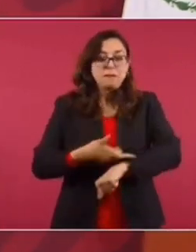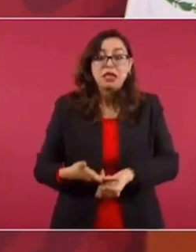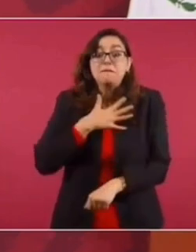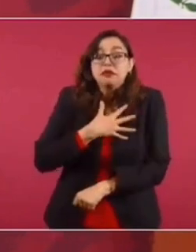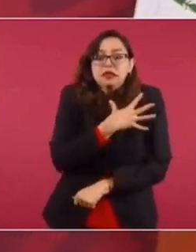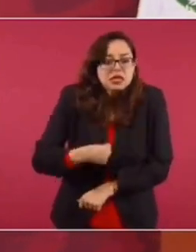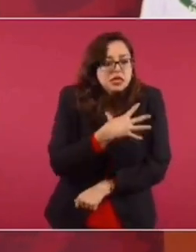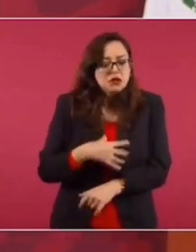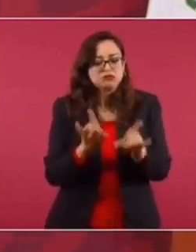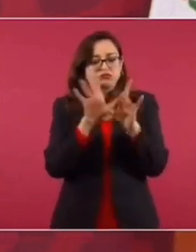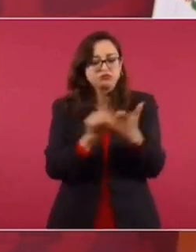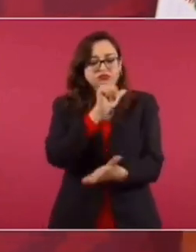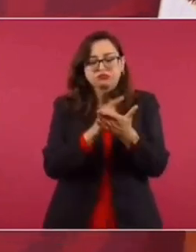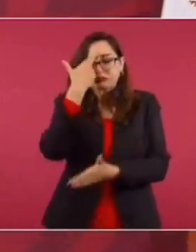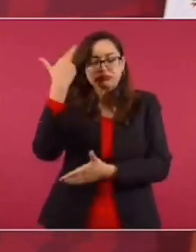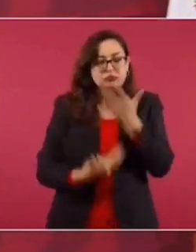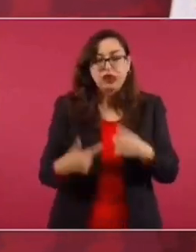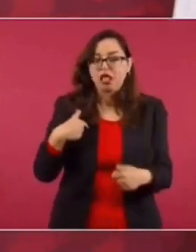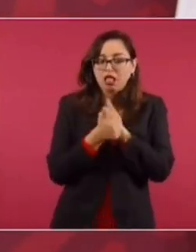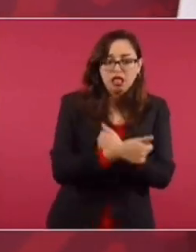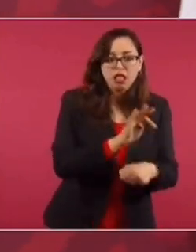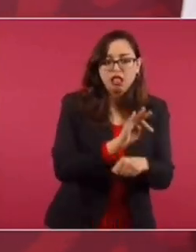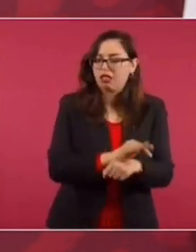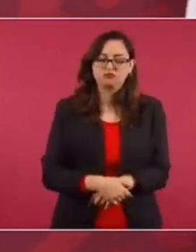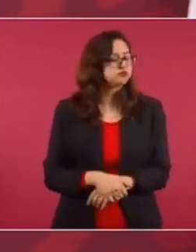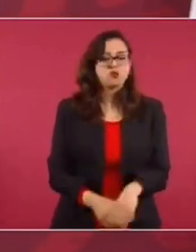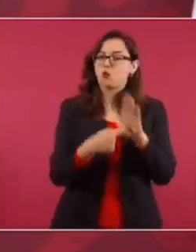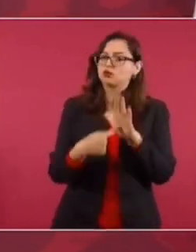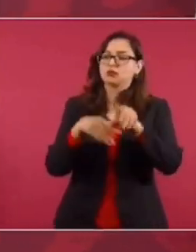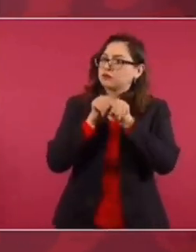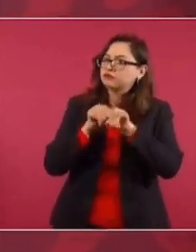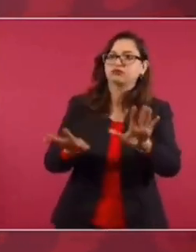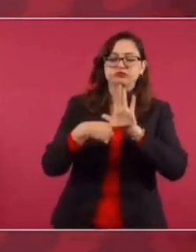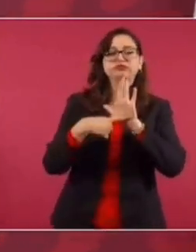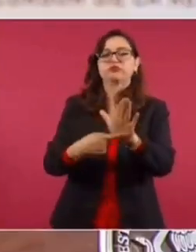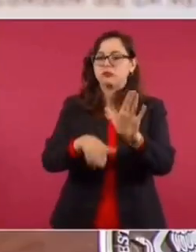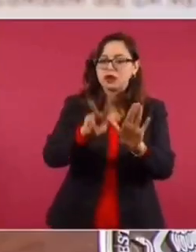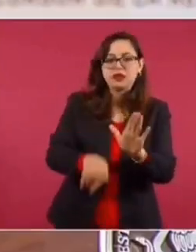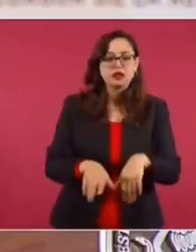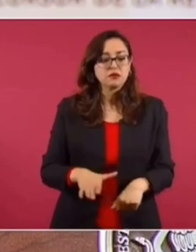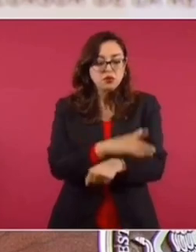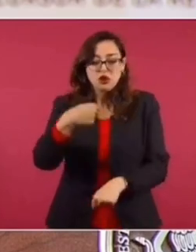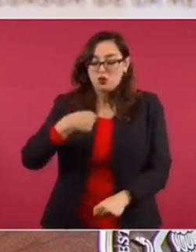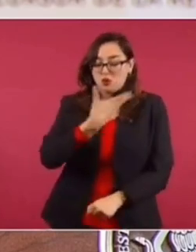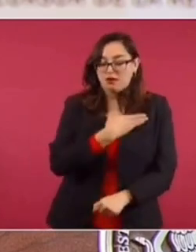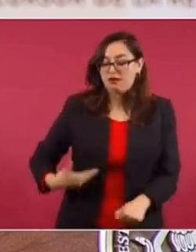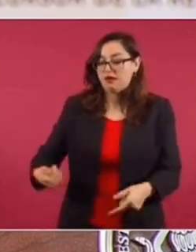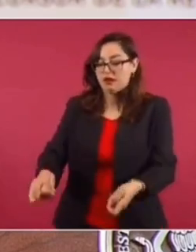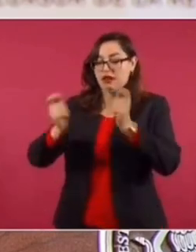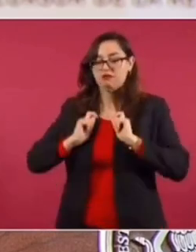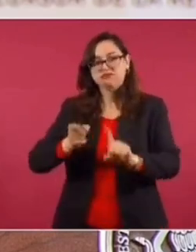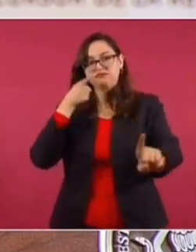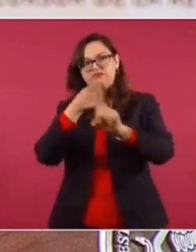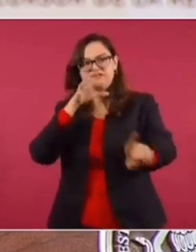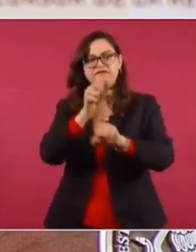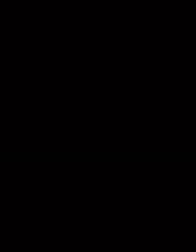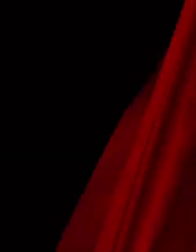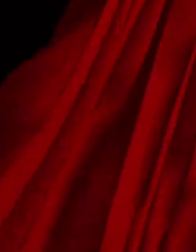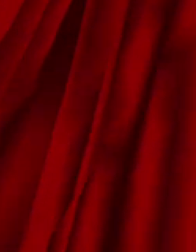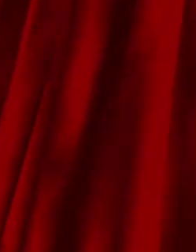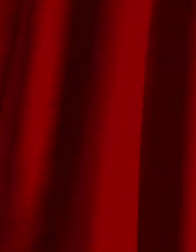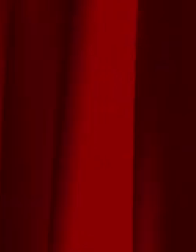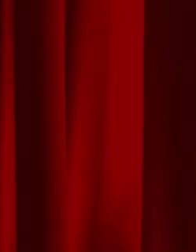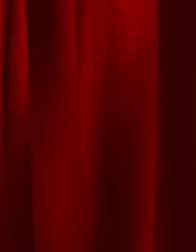Comete un delito. Que se castigue. ¿Por qué? Porque a me pusieron a ti, del pueblo, para hacer justicia.